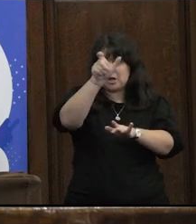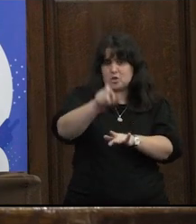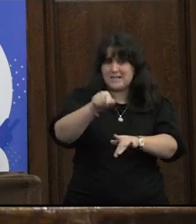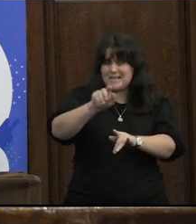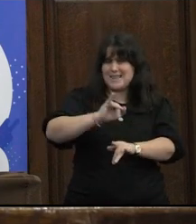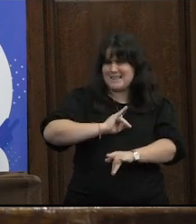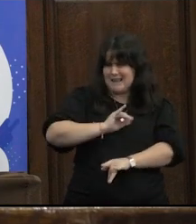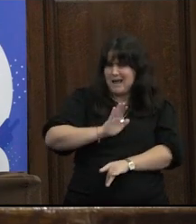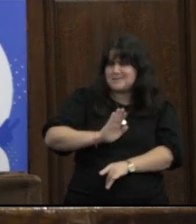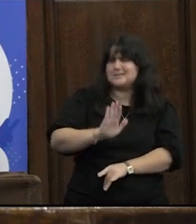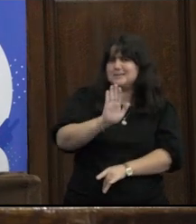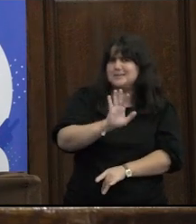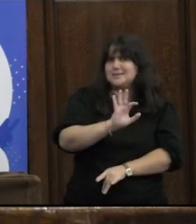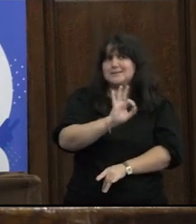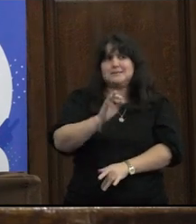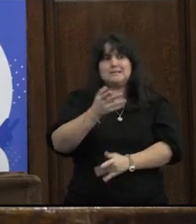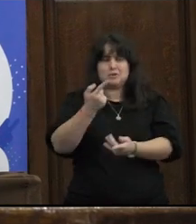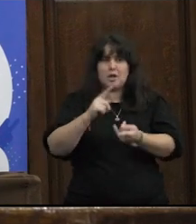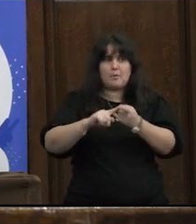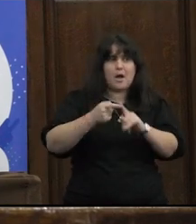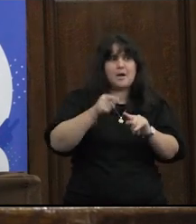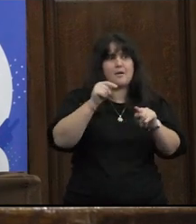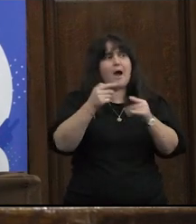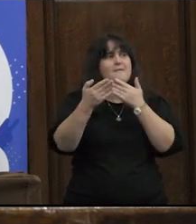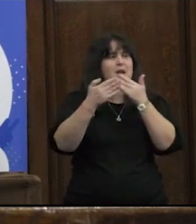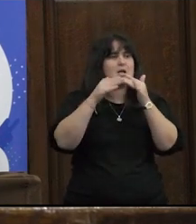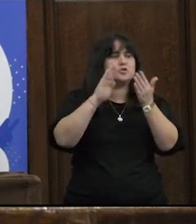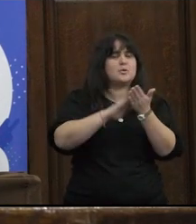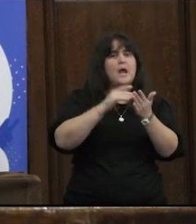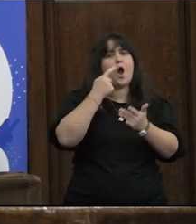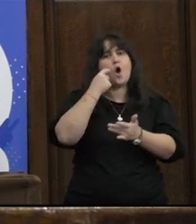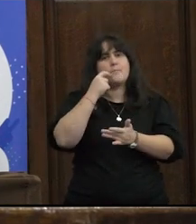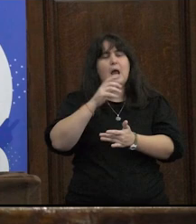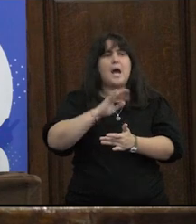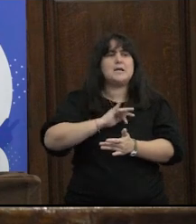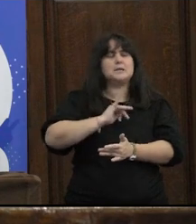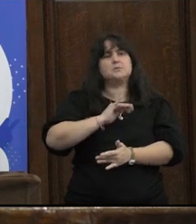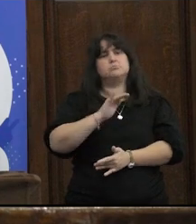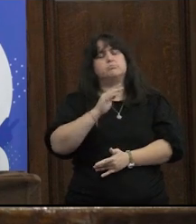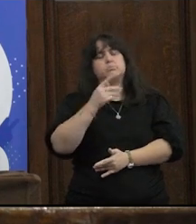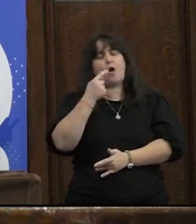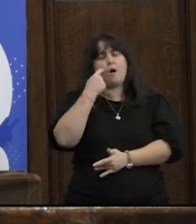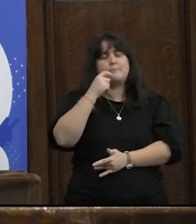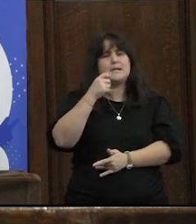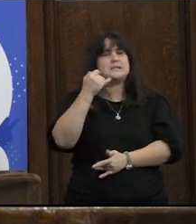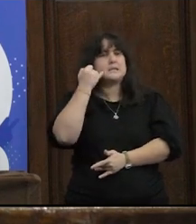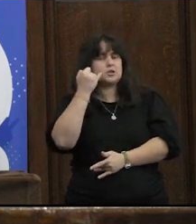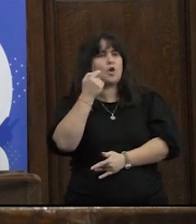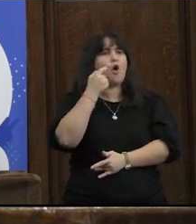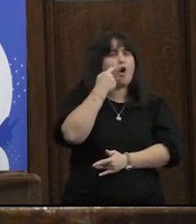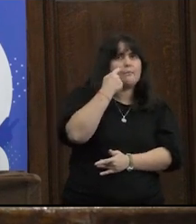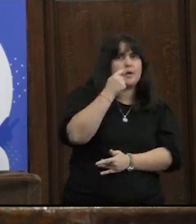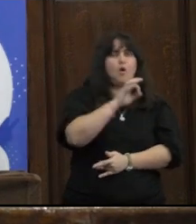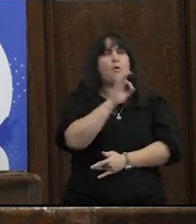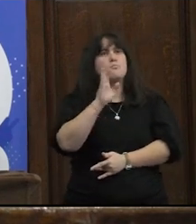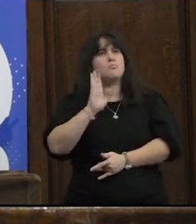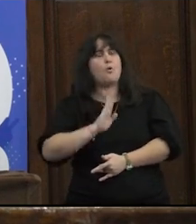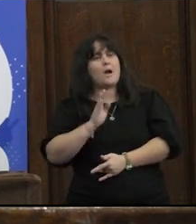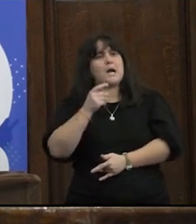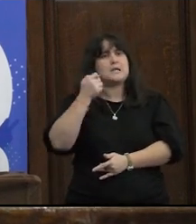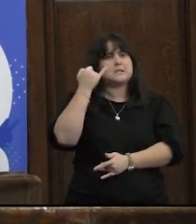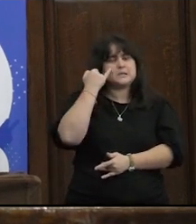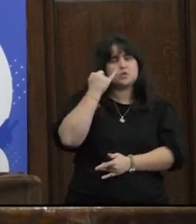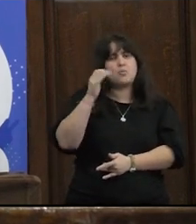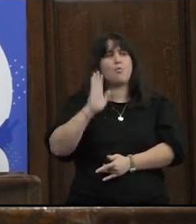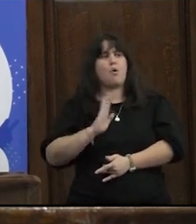sujeto es la identidad entonces se empieza a discutir no vamos a hablar de hombres que tienen sexos con hombres mujeres que tienen sexo hay toda una